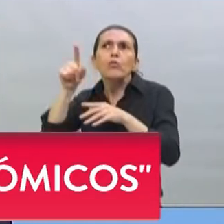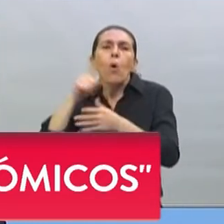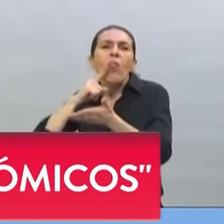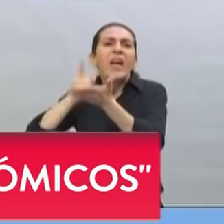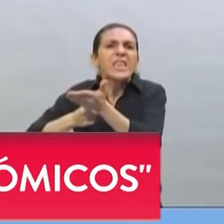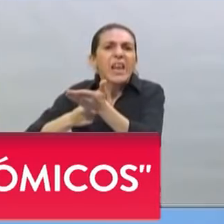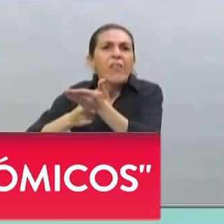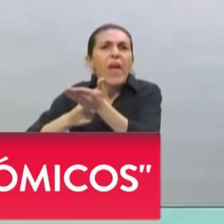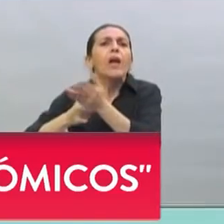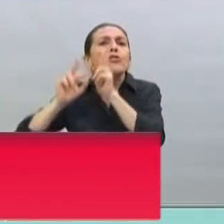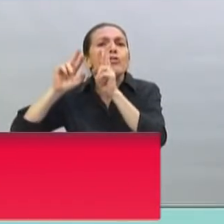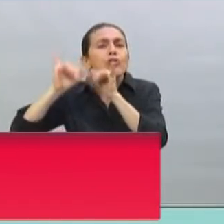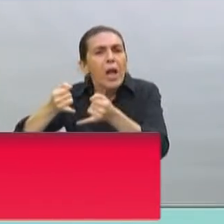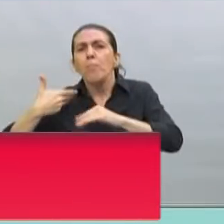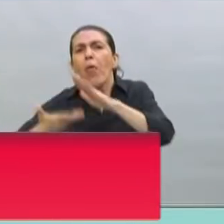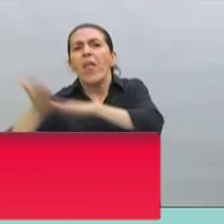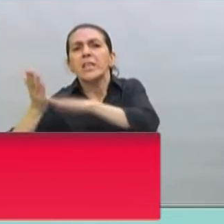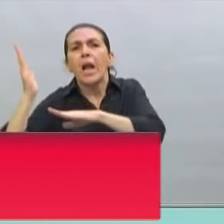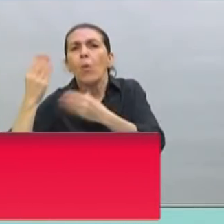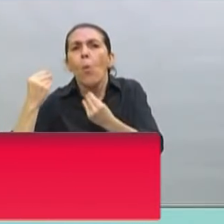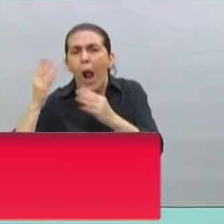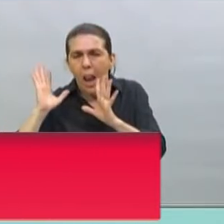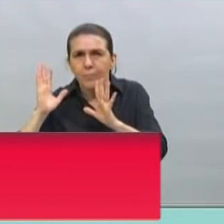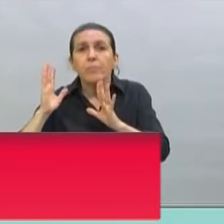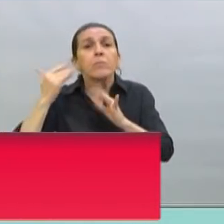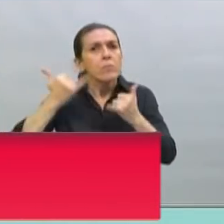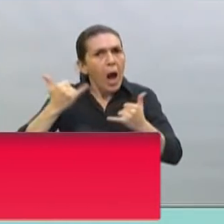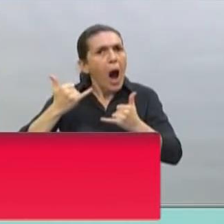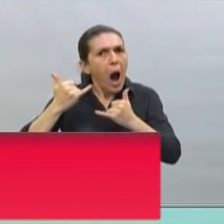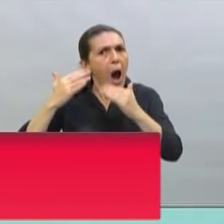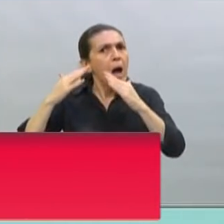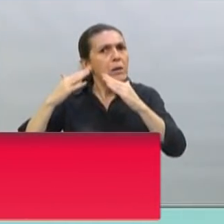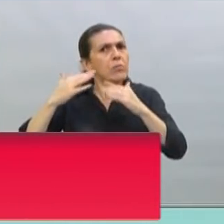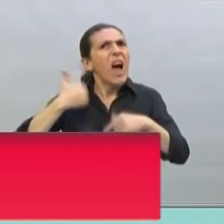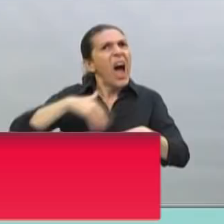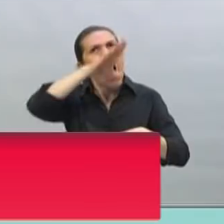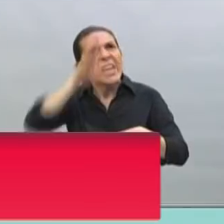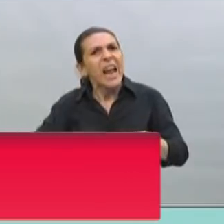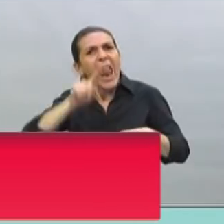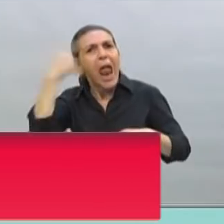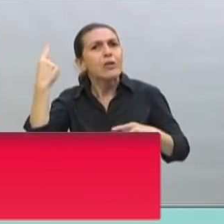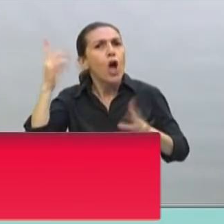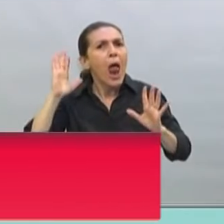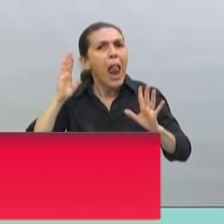abrir y qué actividades deben permanecer cerradas. Siguen existiendo restricciones nacionales. Acá no es que